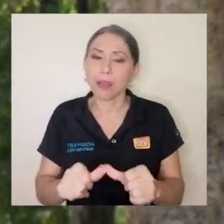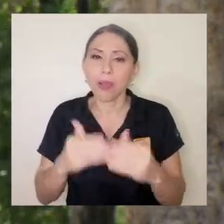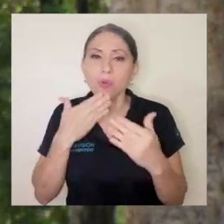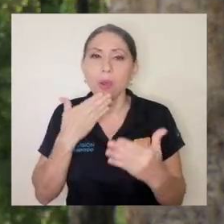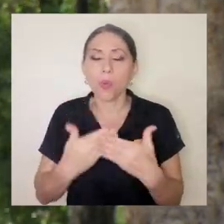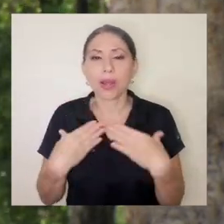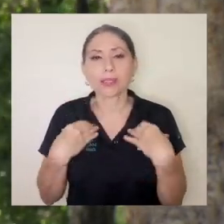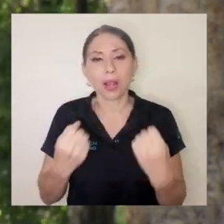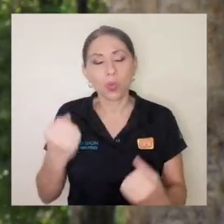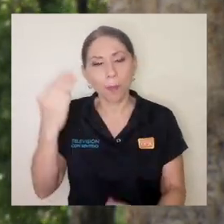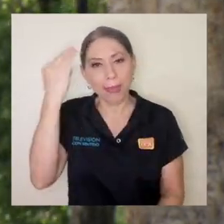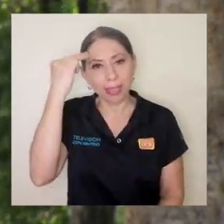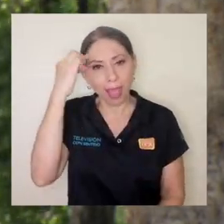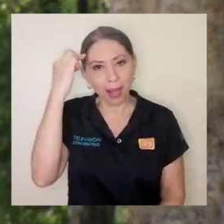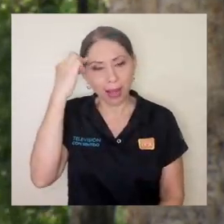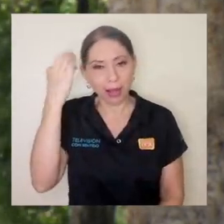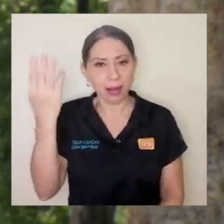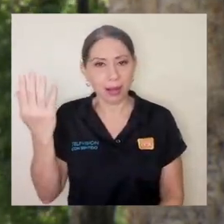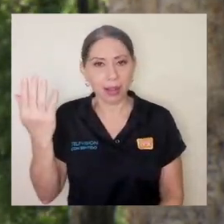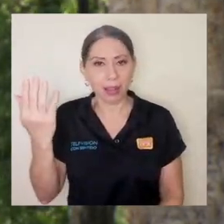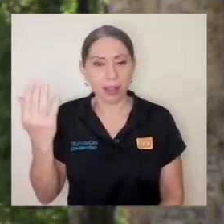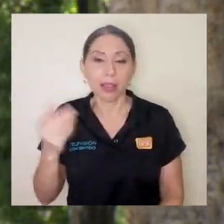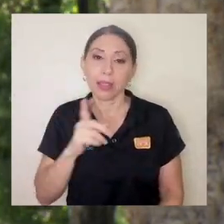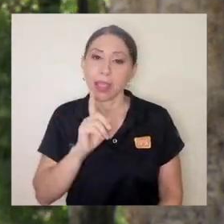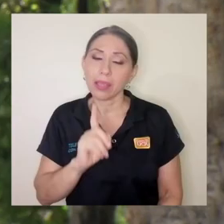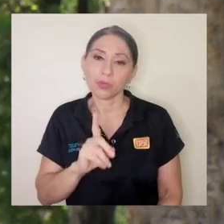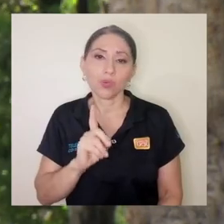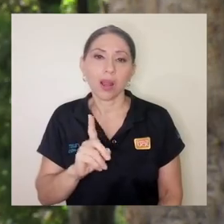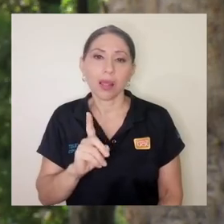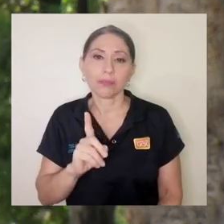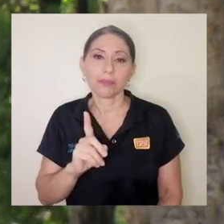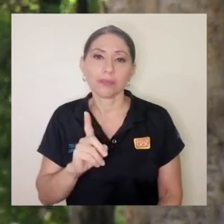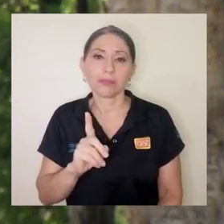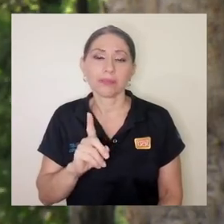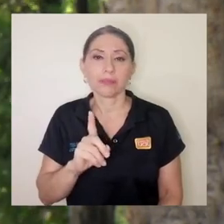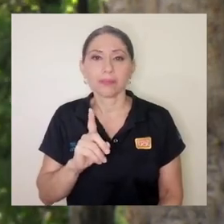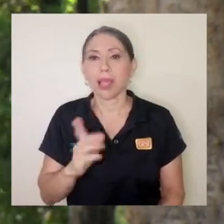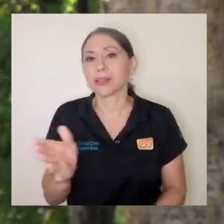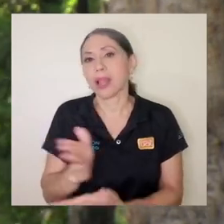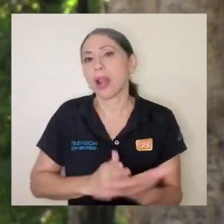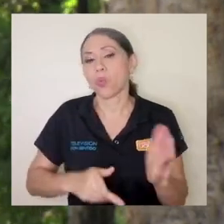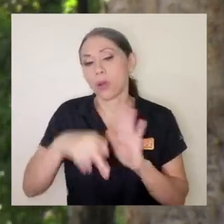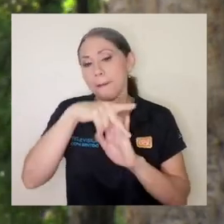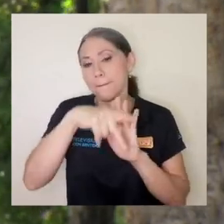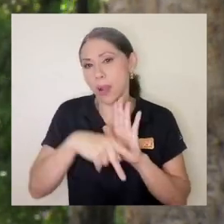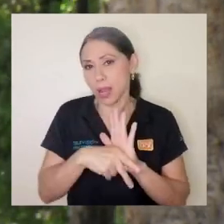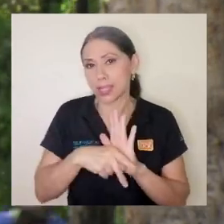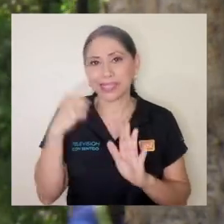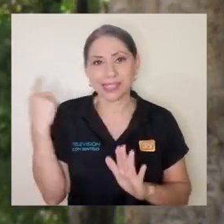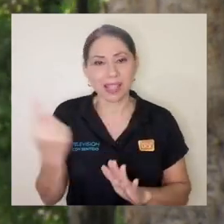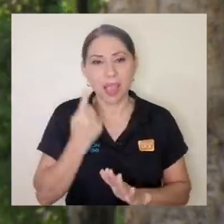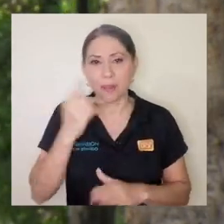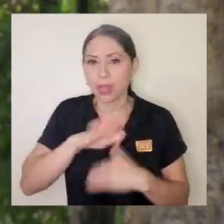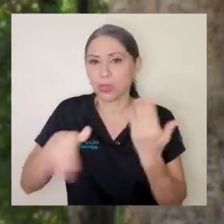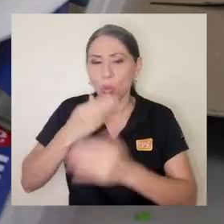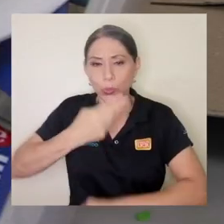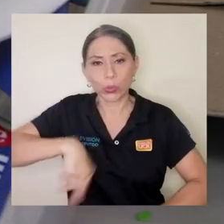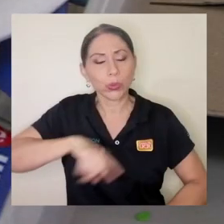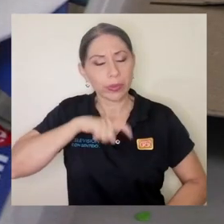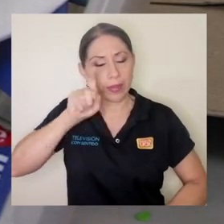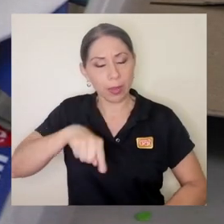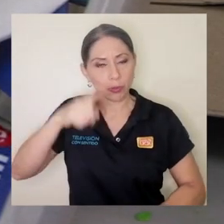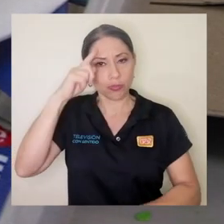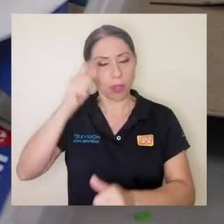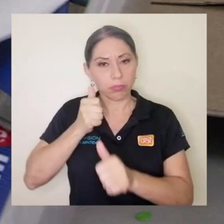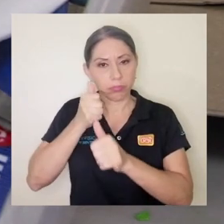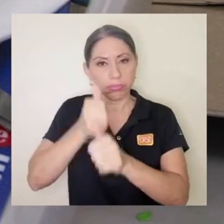una buena salud mental que es una consigna que todos deberíamos de tener siempre pero